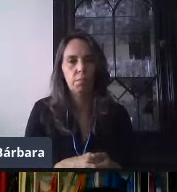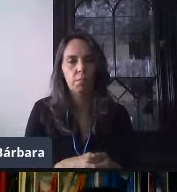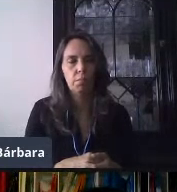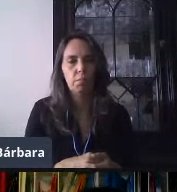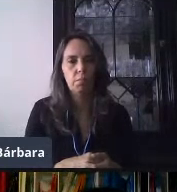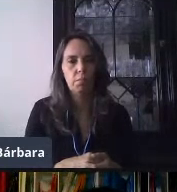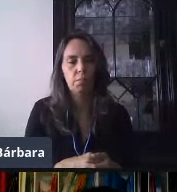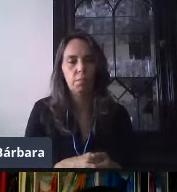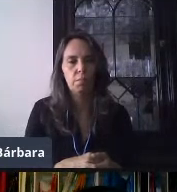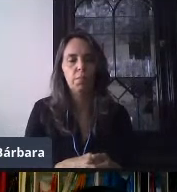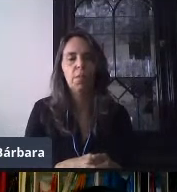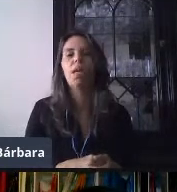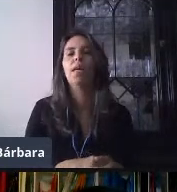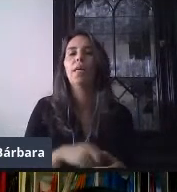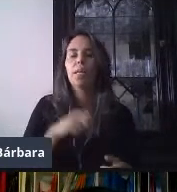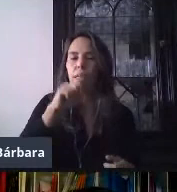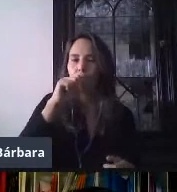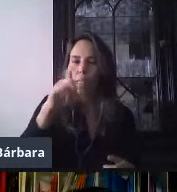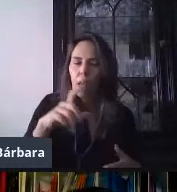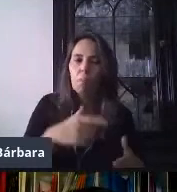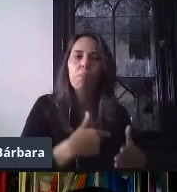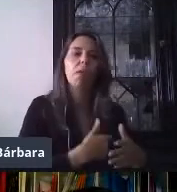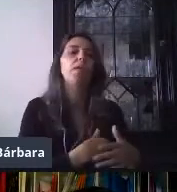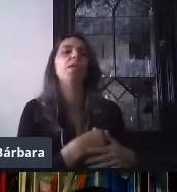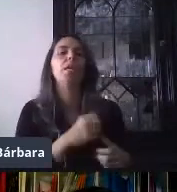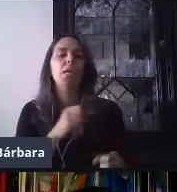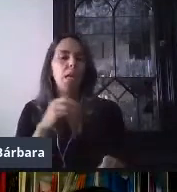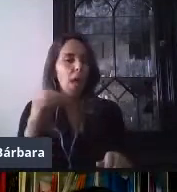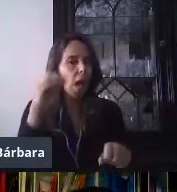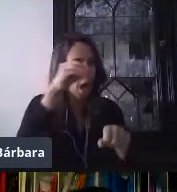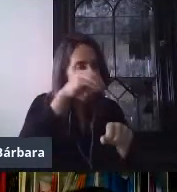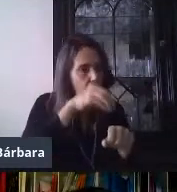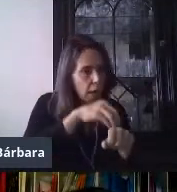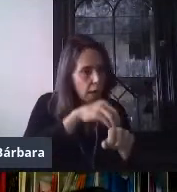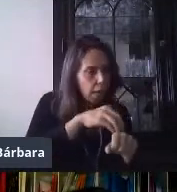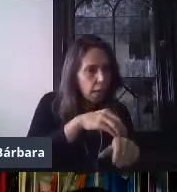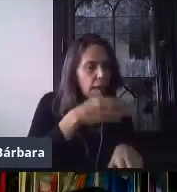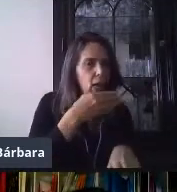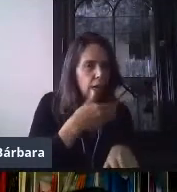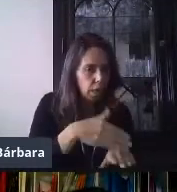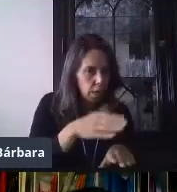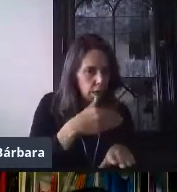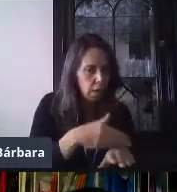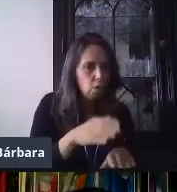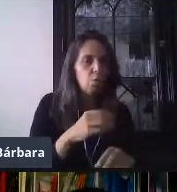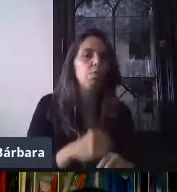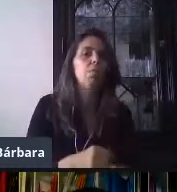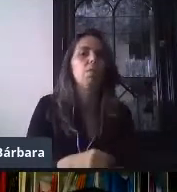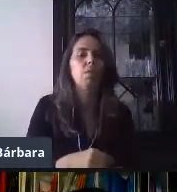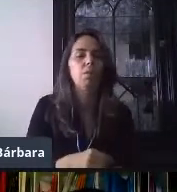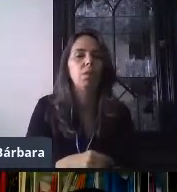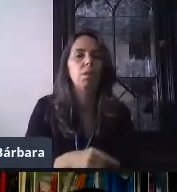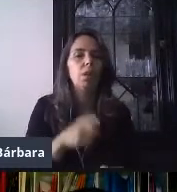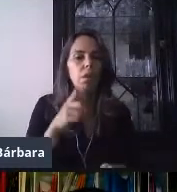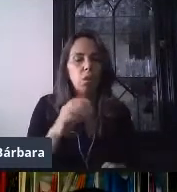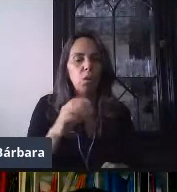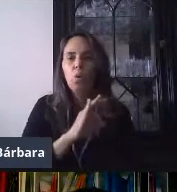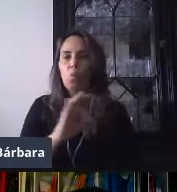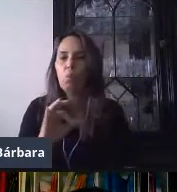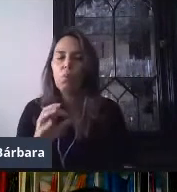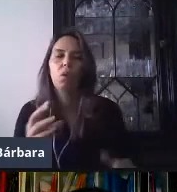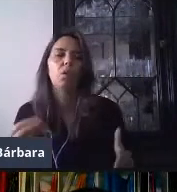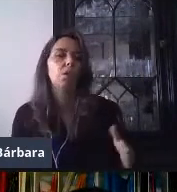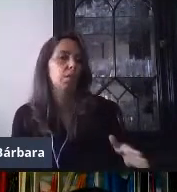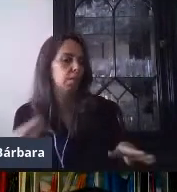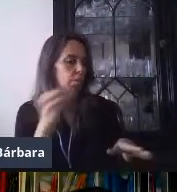agregar puntajes, podemos agregar un comentario a la respuesta. ¿Esto para qué? Se puede agregar tantas respuestas correctas como